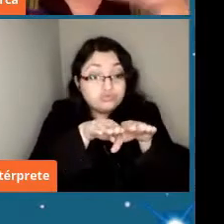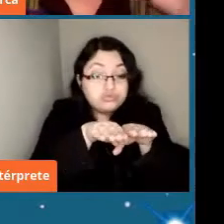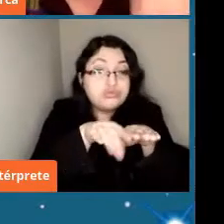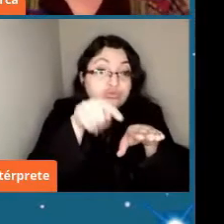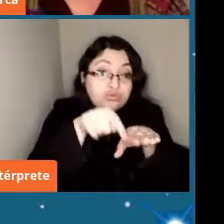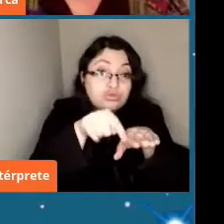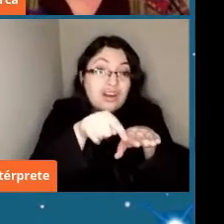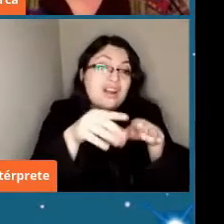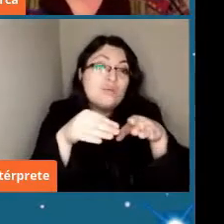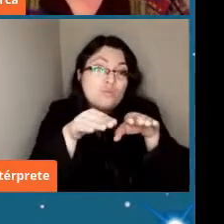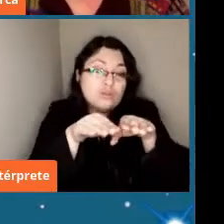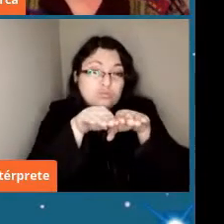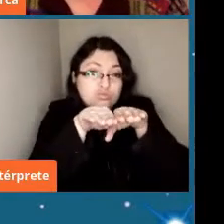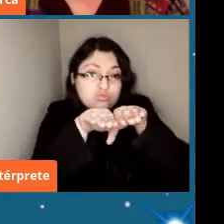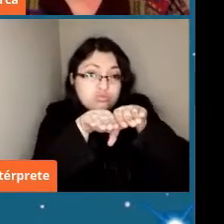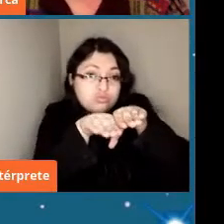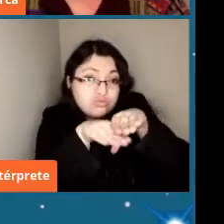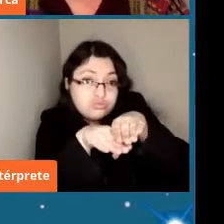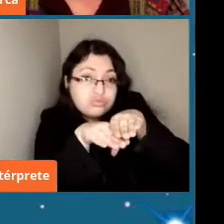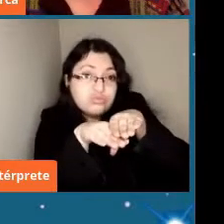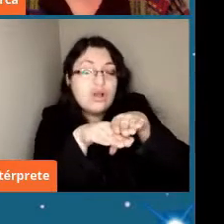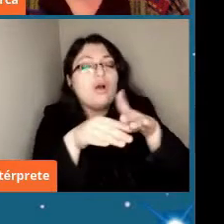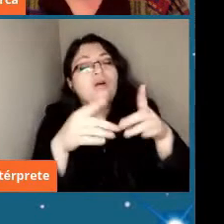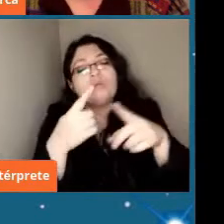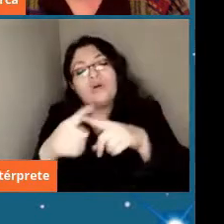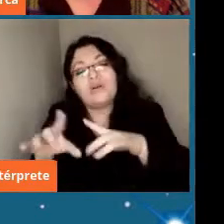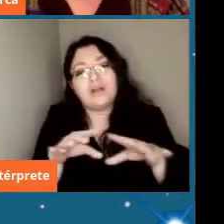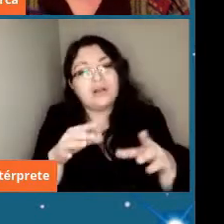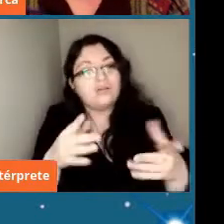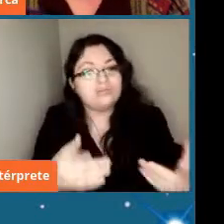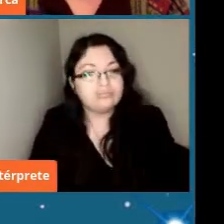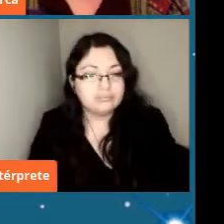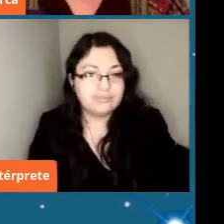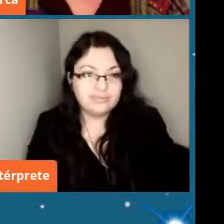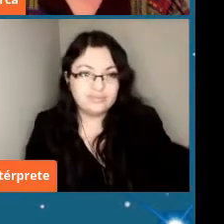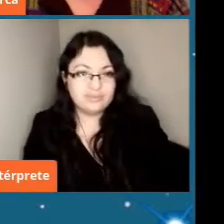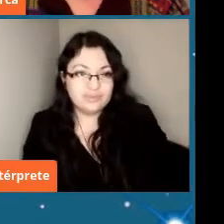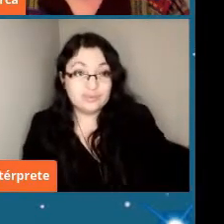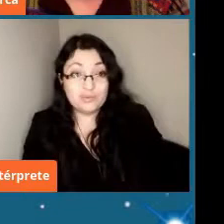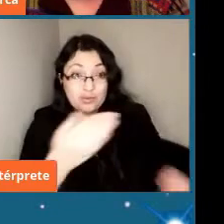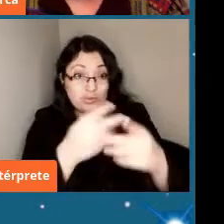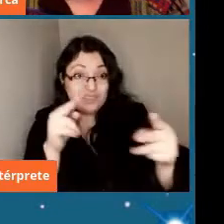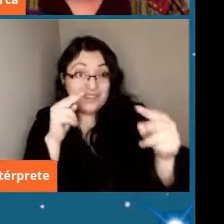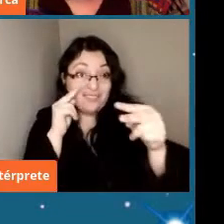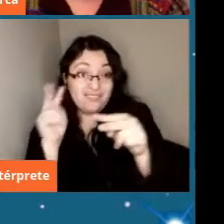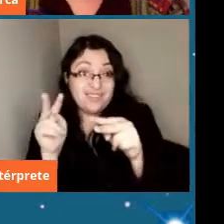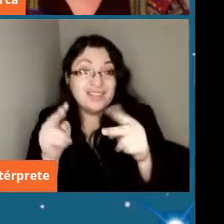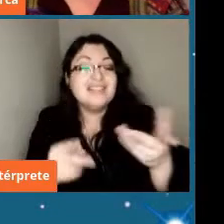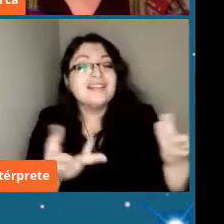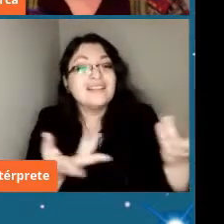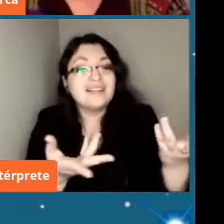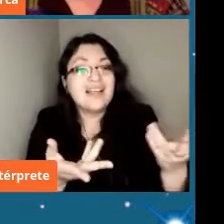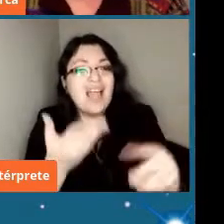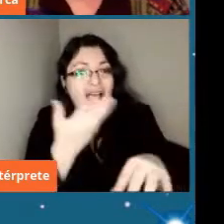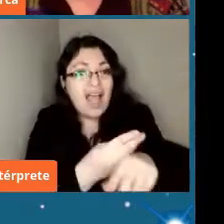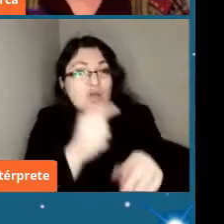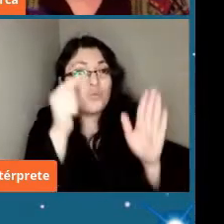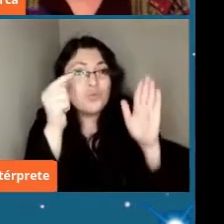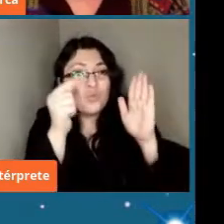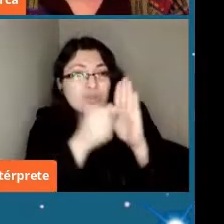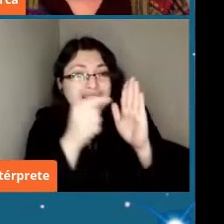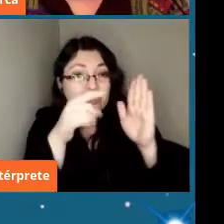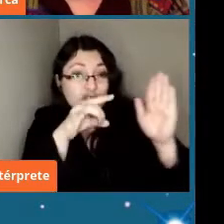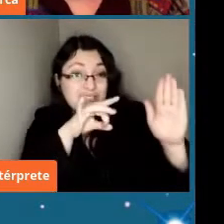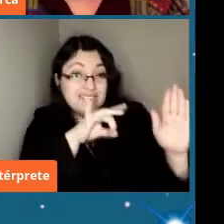subrupción y por otros factores si ven acá hay un hay un puntito que está en Chile